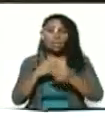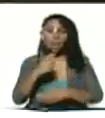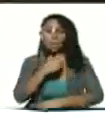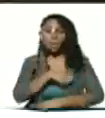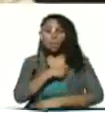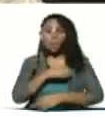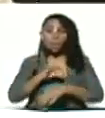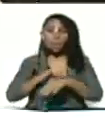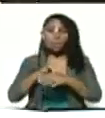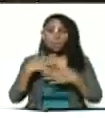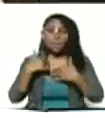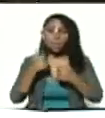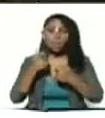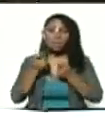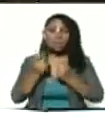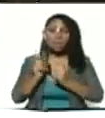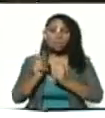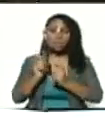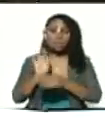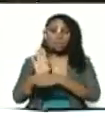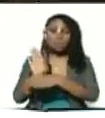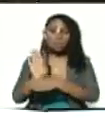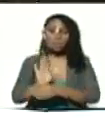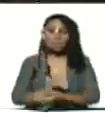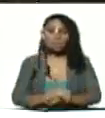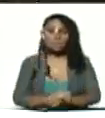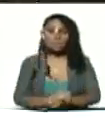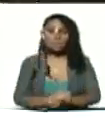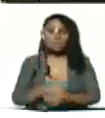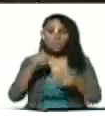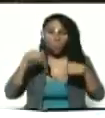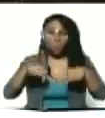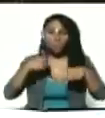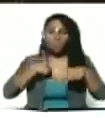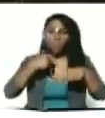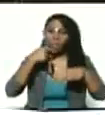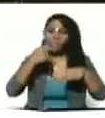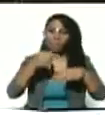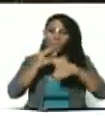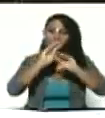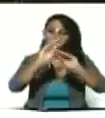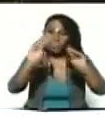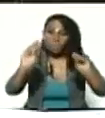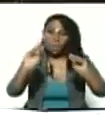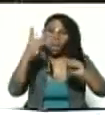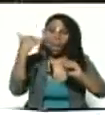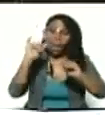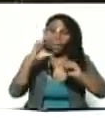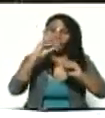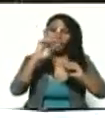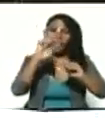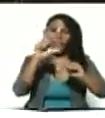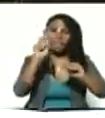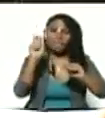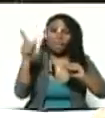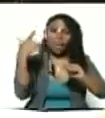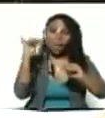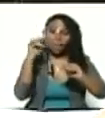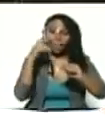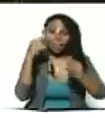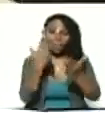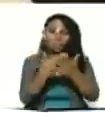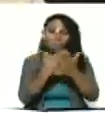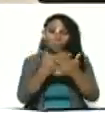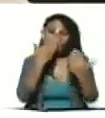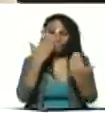médicos y sanitarios para tratarla hoy les digo tenemos la amenaza de la cepa delta vamos a ver este